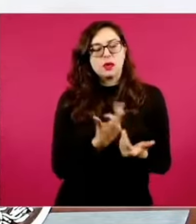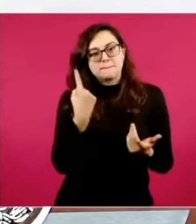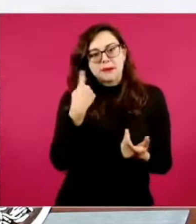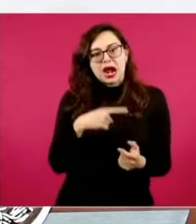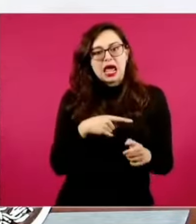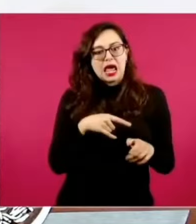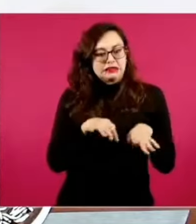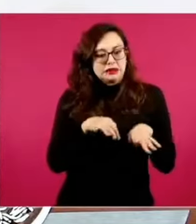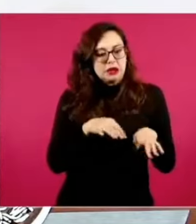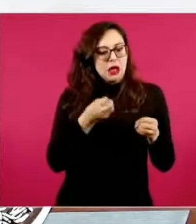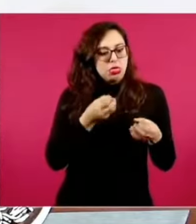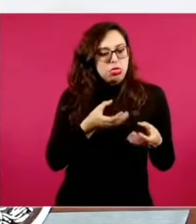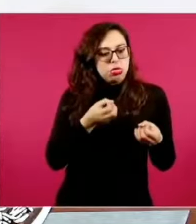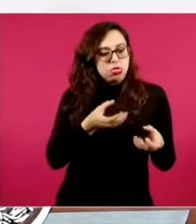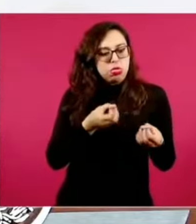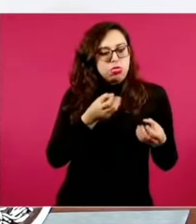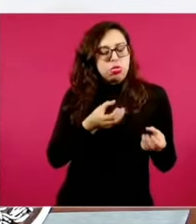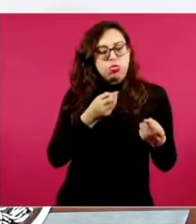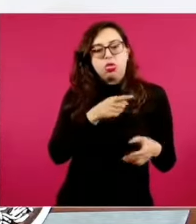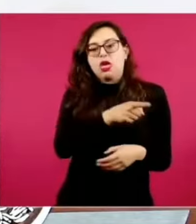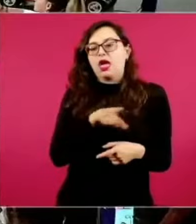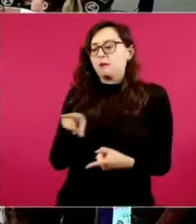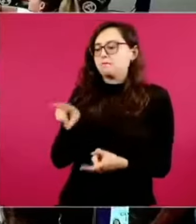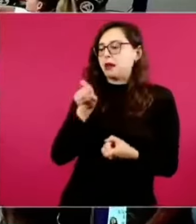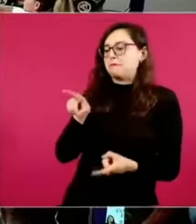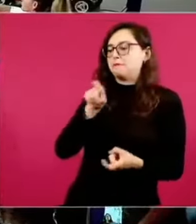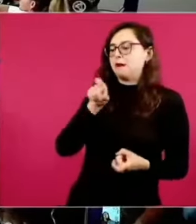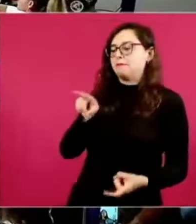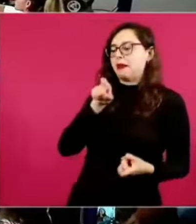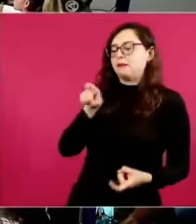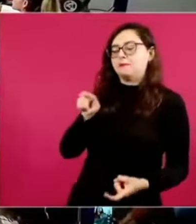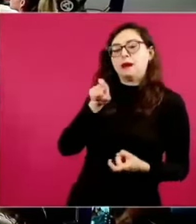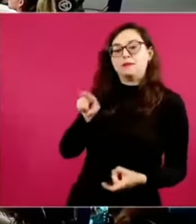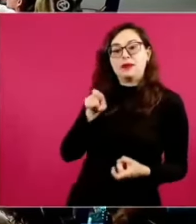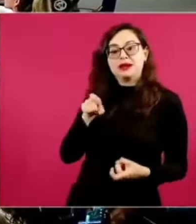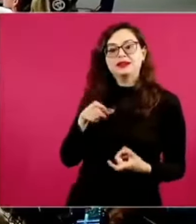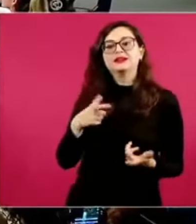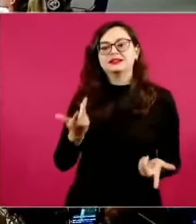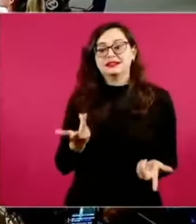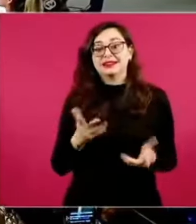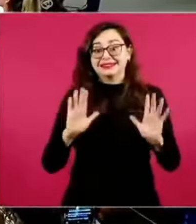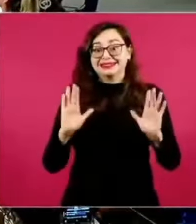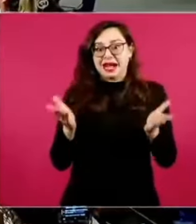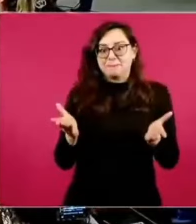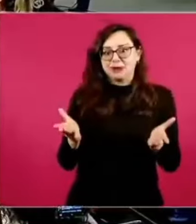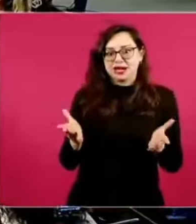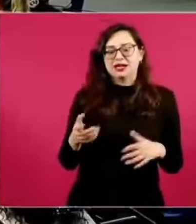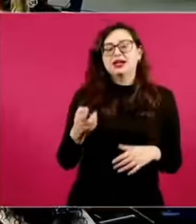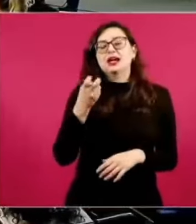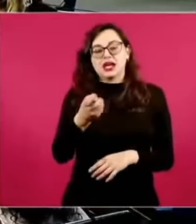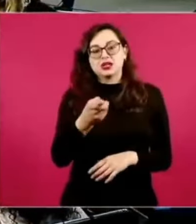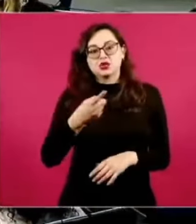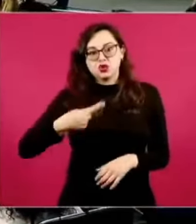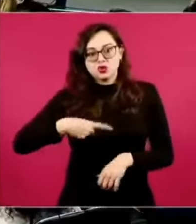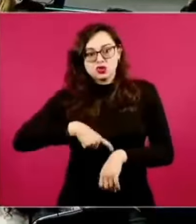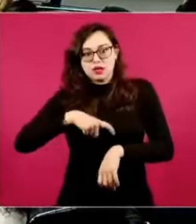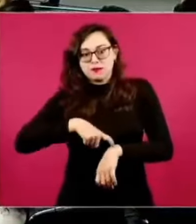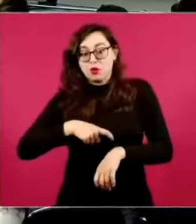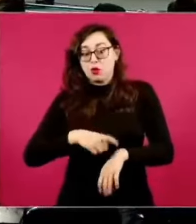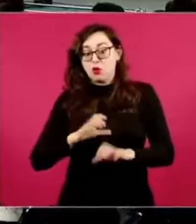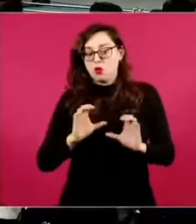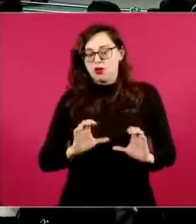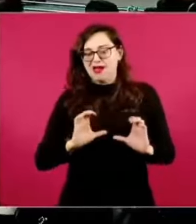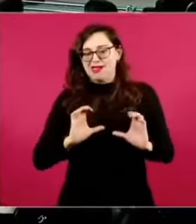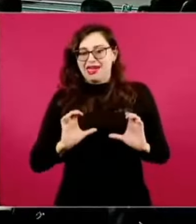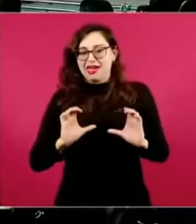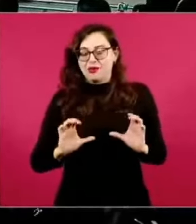productivo para el capital. Y eso es realmente un desafío para nuestro tiempo y un desafío